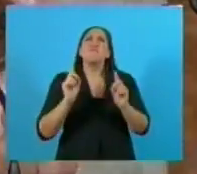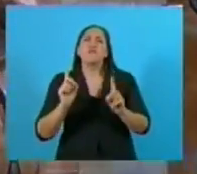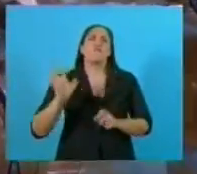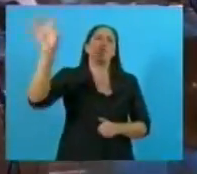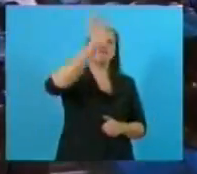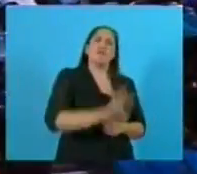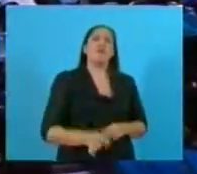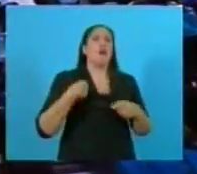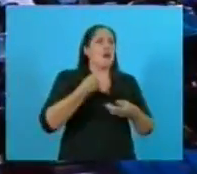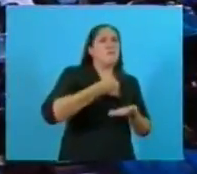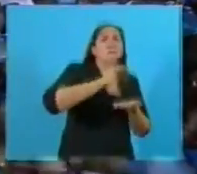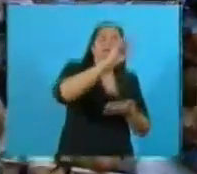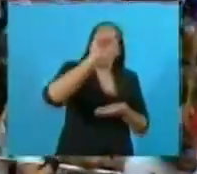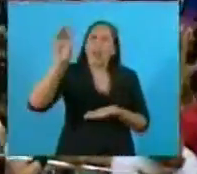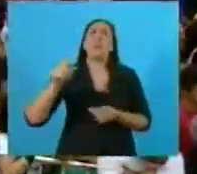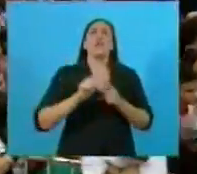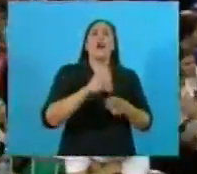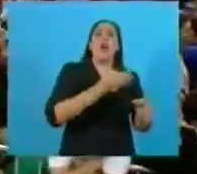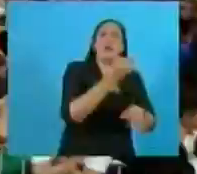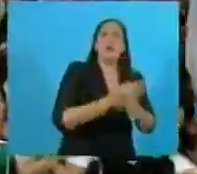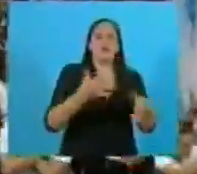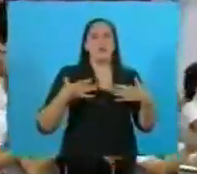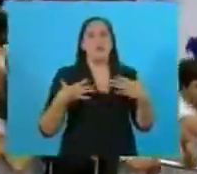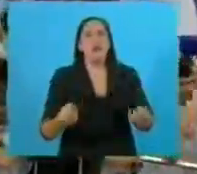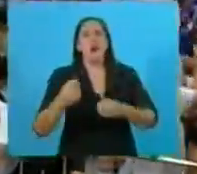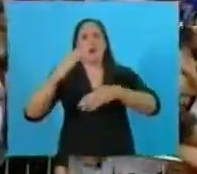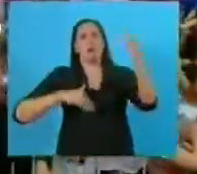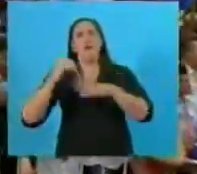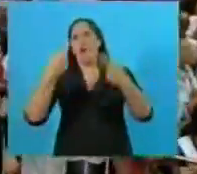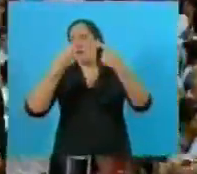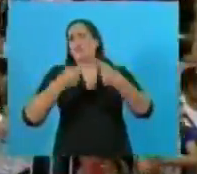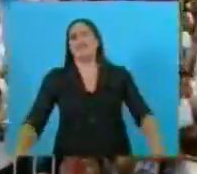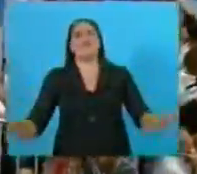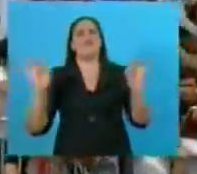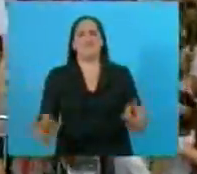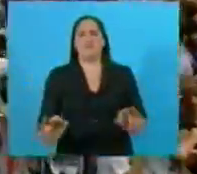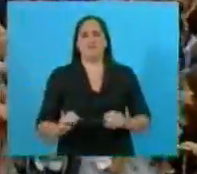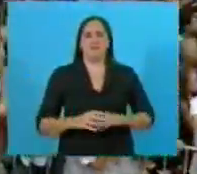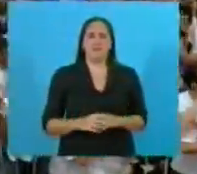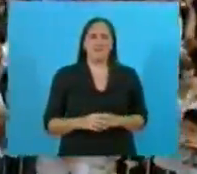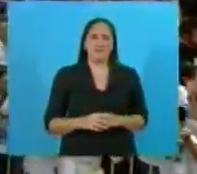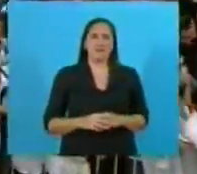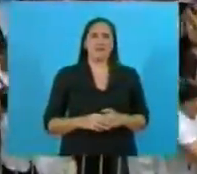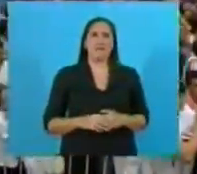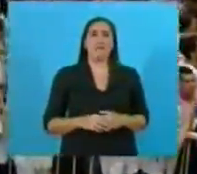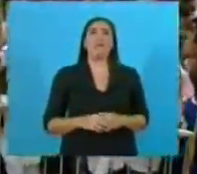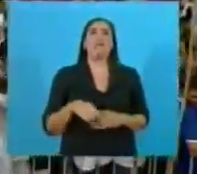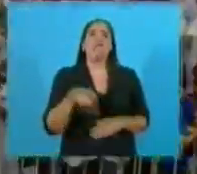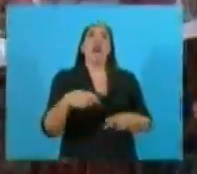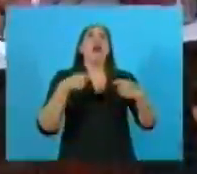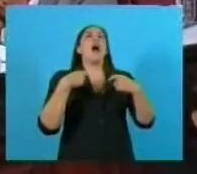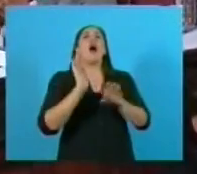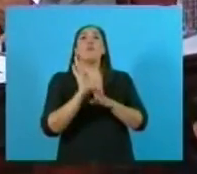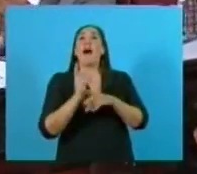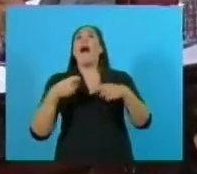en educación, en salud, en infraestructura, en gasto social o